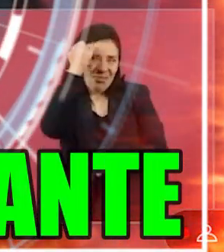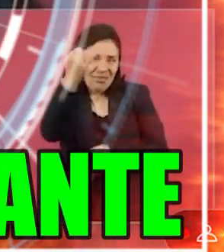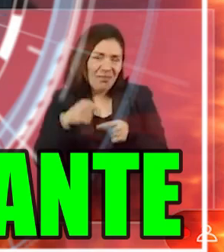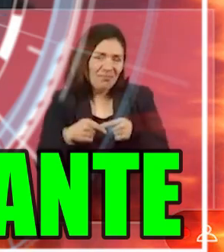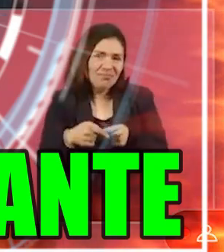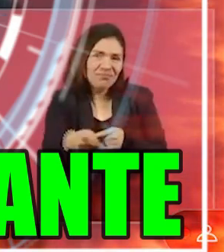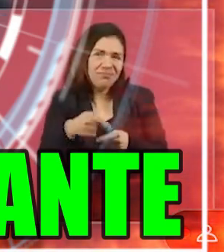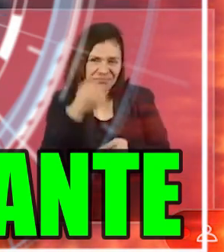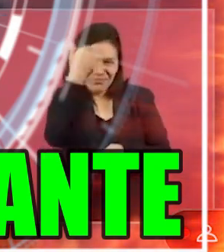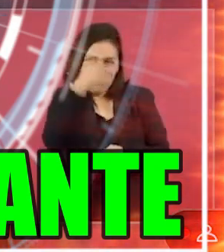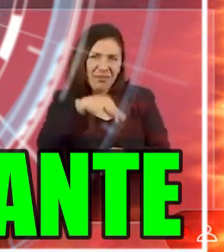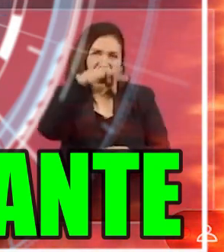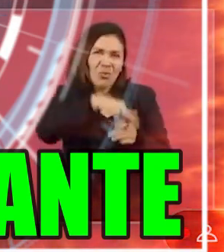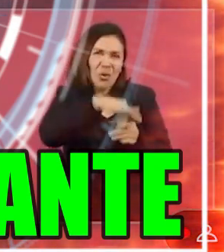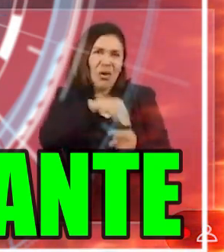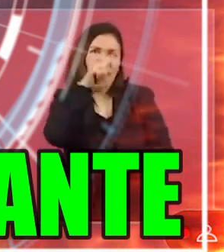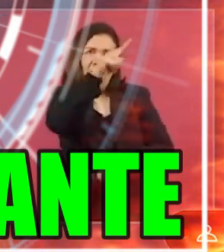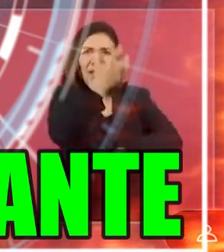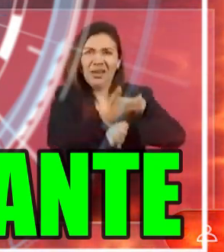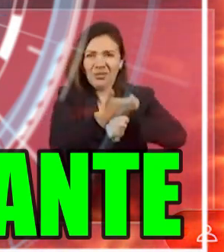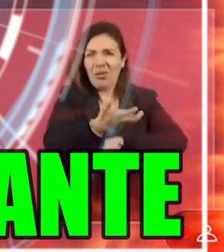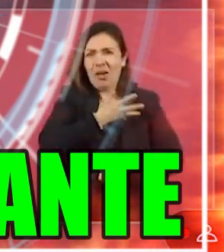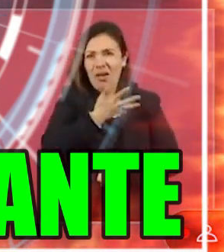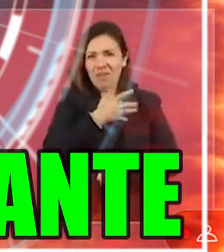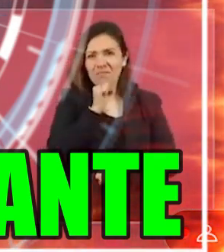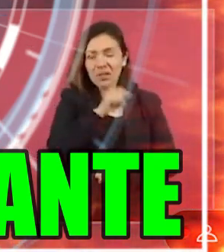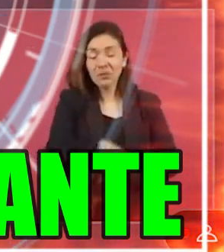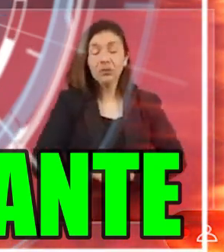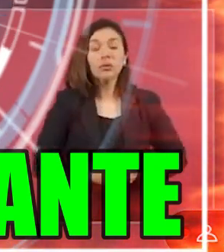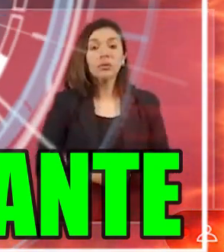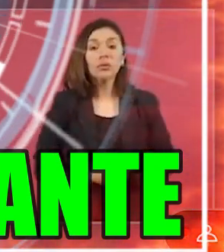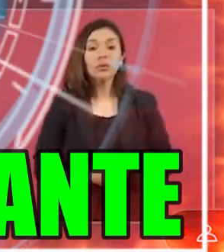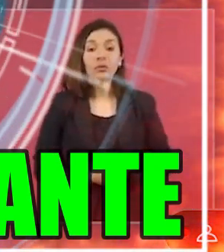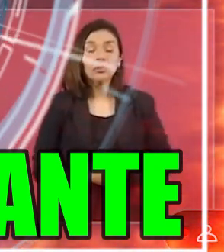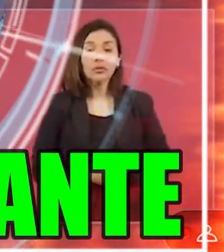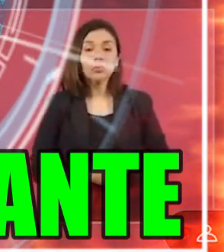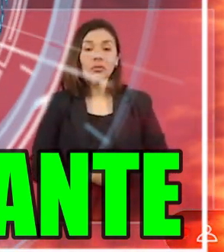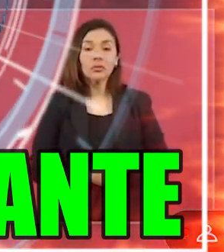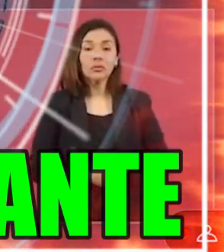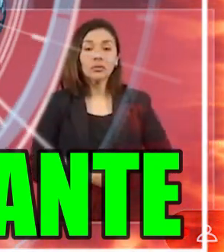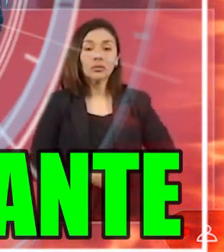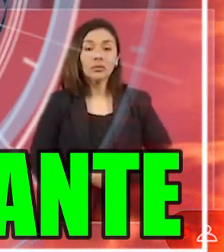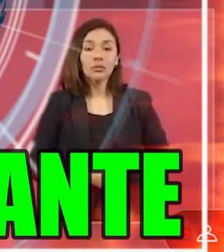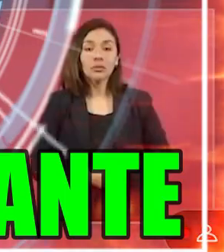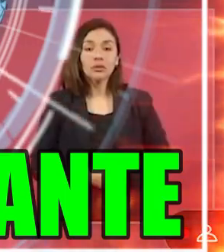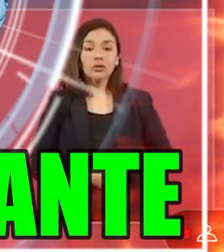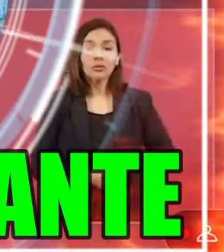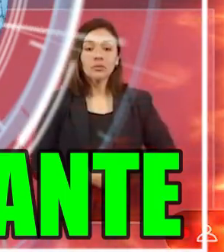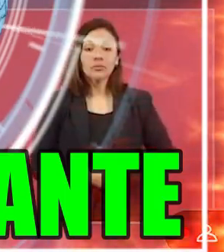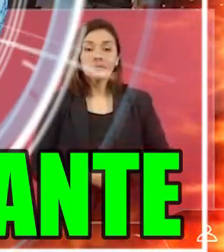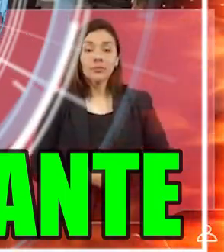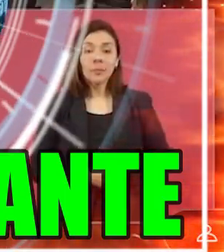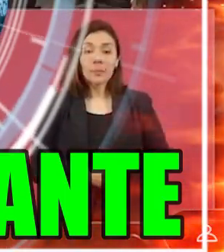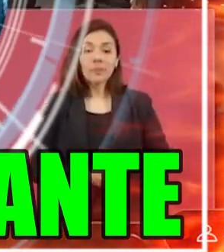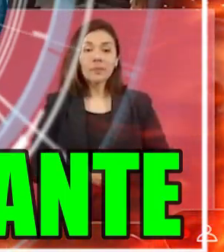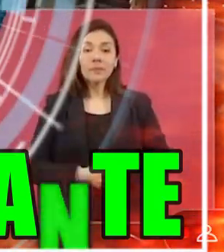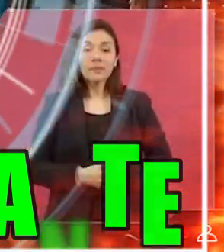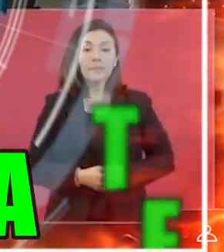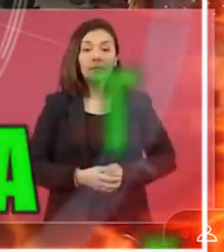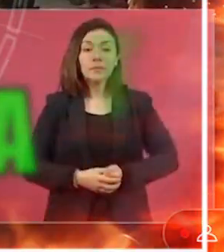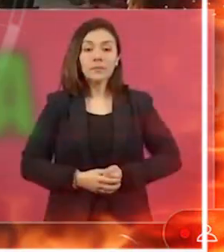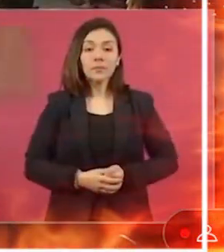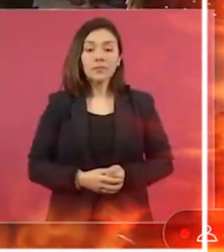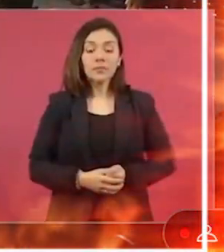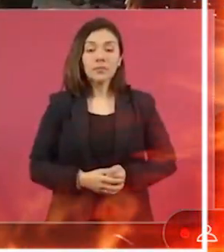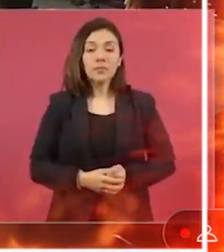y pues lo minimiza una vez más porque dice que son que ya no son los ocho mil o diez mil de los que se